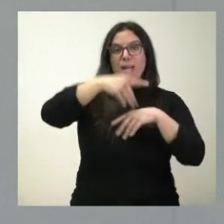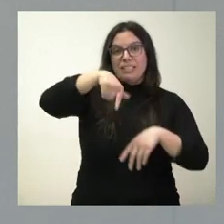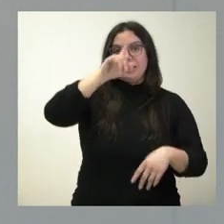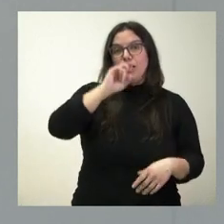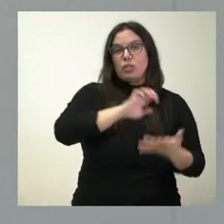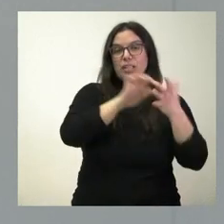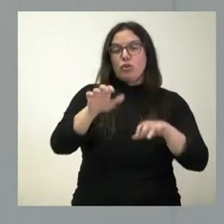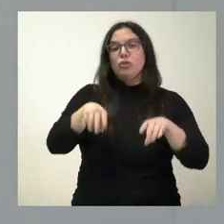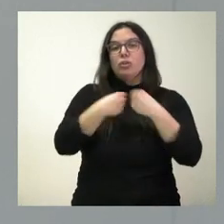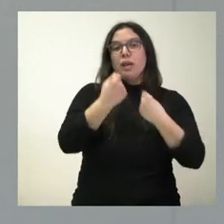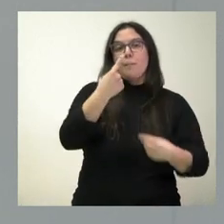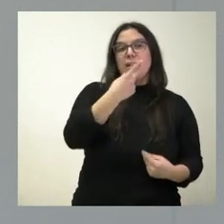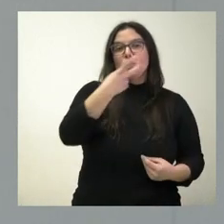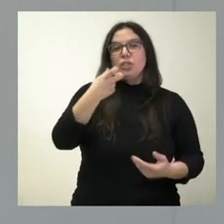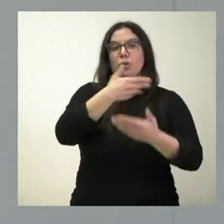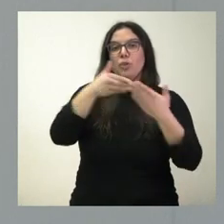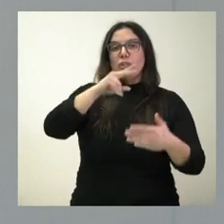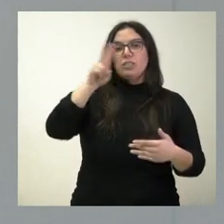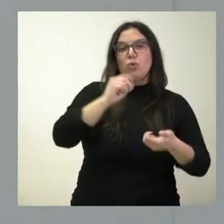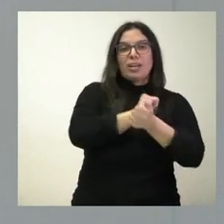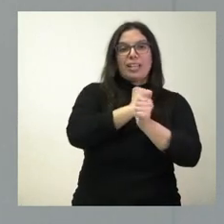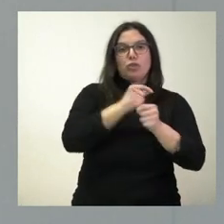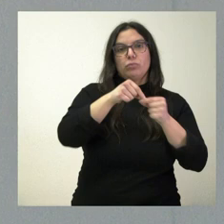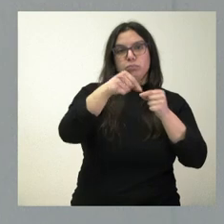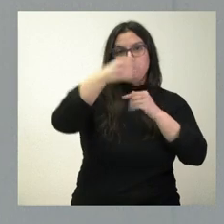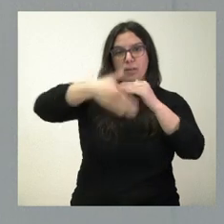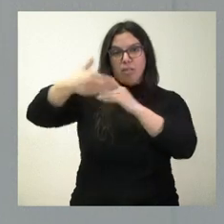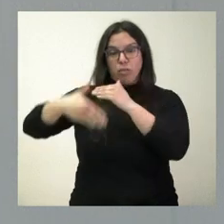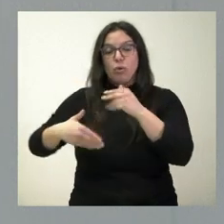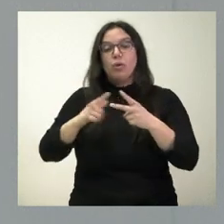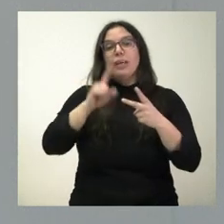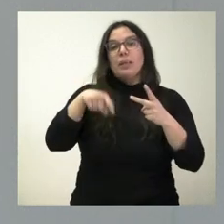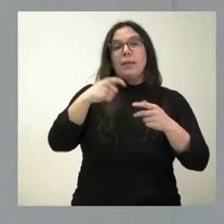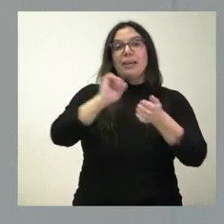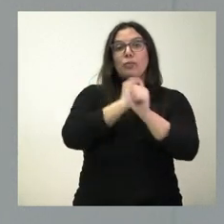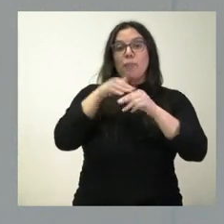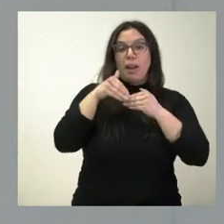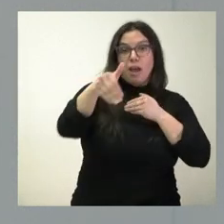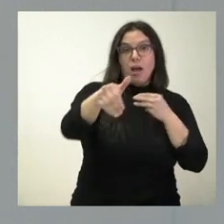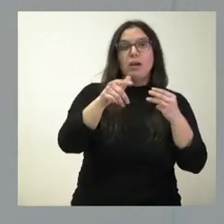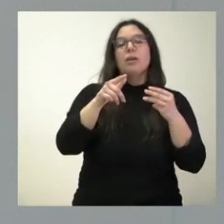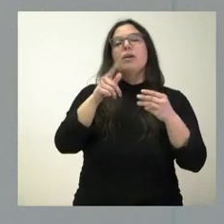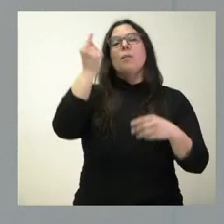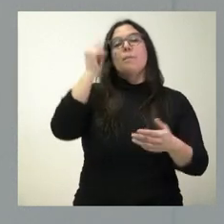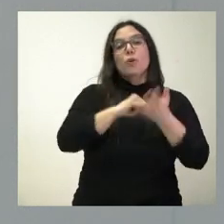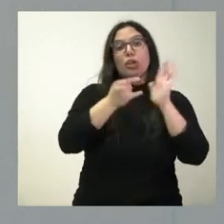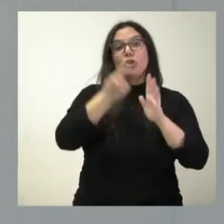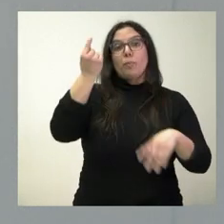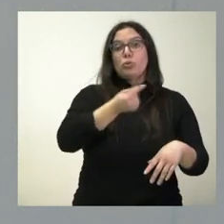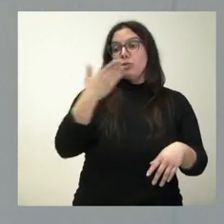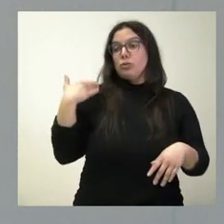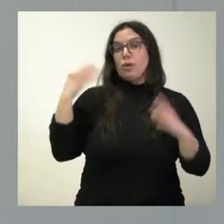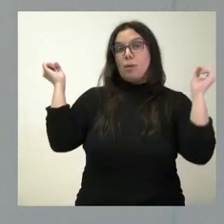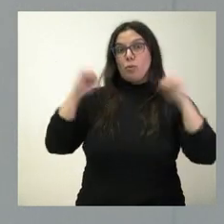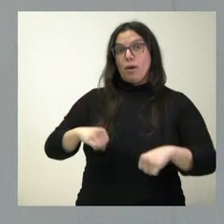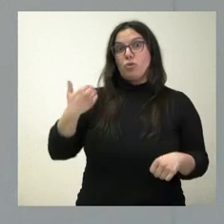Hablamos de 1.200 millones de euros con créditos a corto plazo y los créditos a largo plazo, de acuerdo con el proyecto de presupuestos que se ha aprobado y que ha